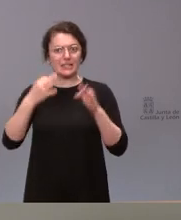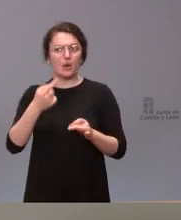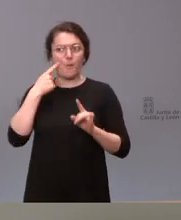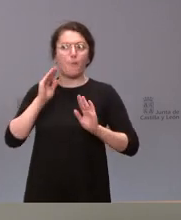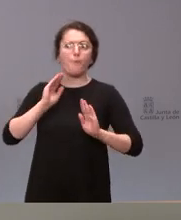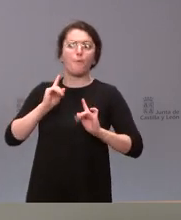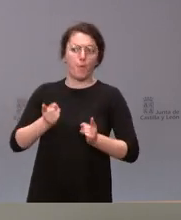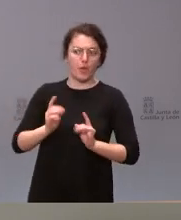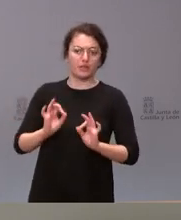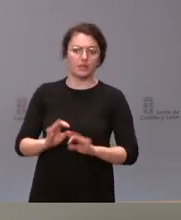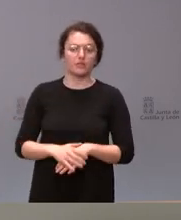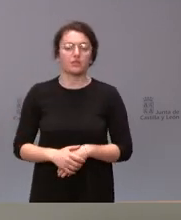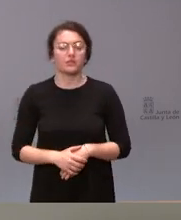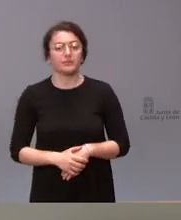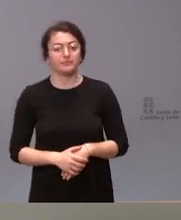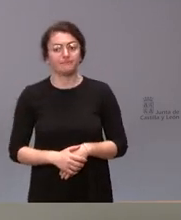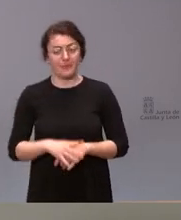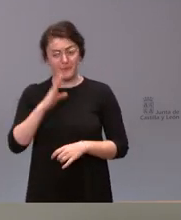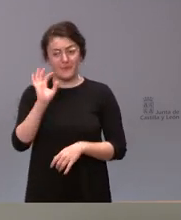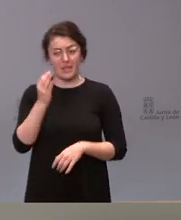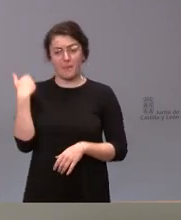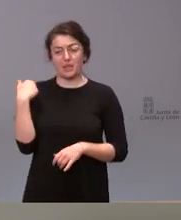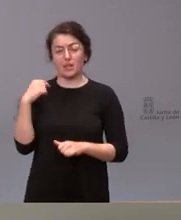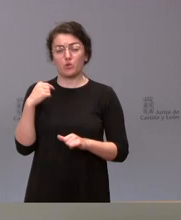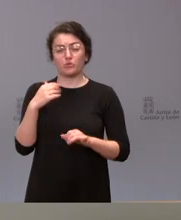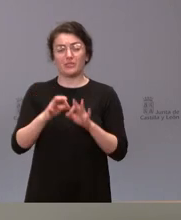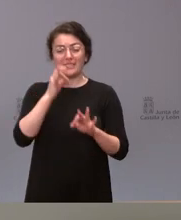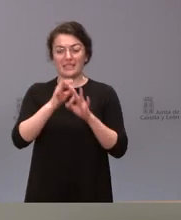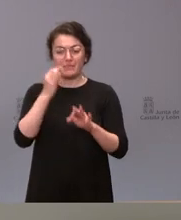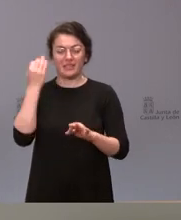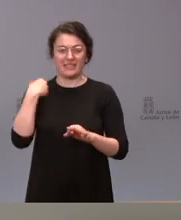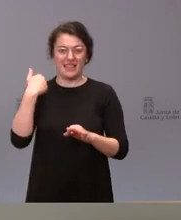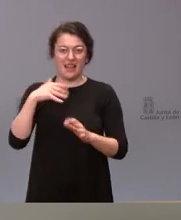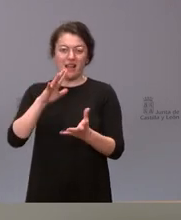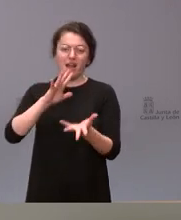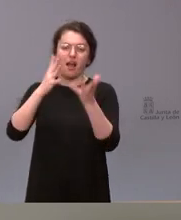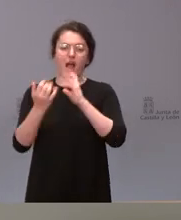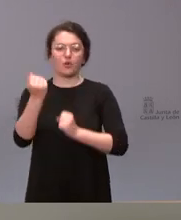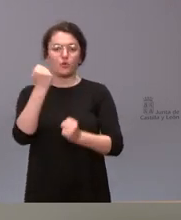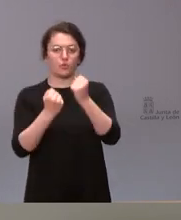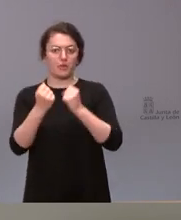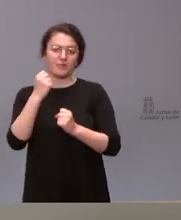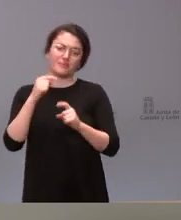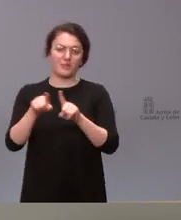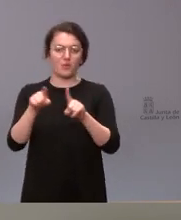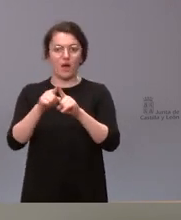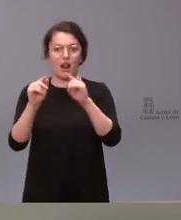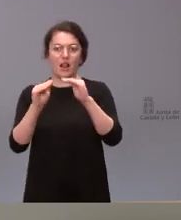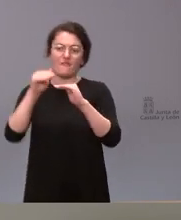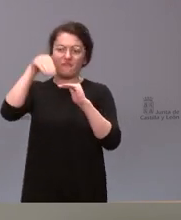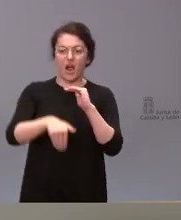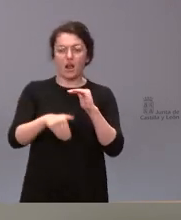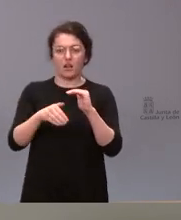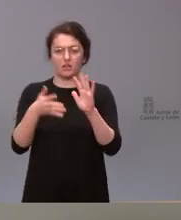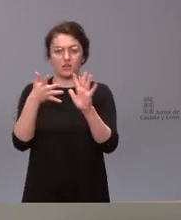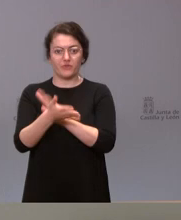el mes de septiembre pues ha habido una evolución económica de perspectivas a la baja esto ha hecho que el propio gobierno haya bajado su